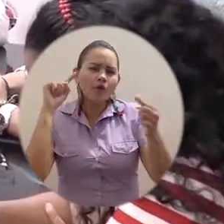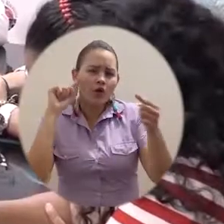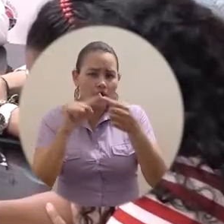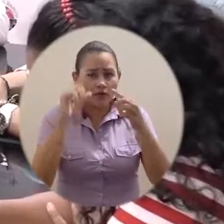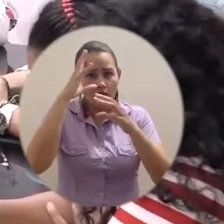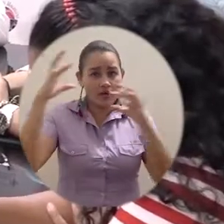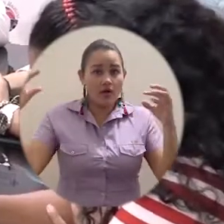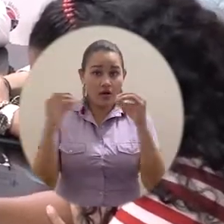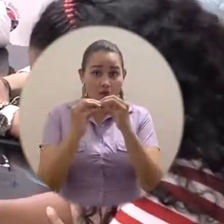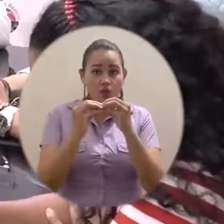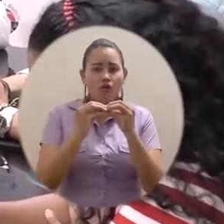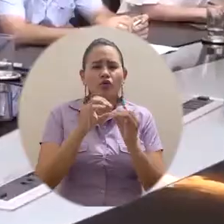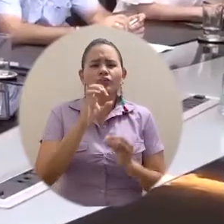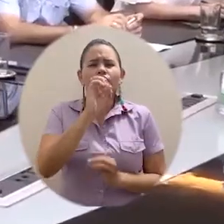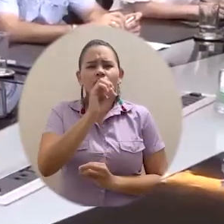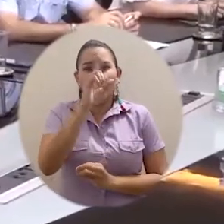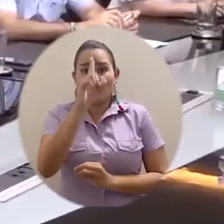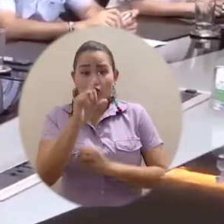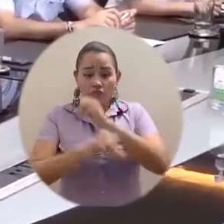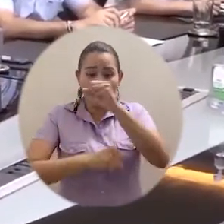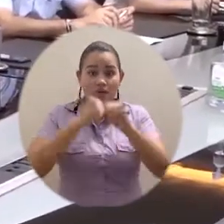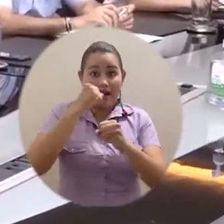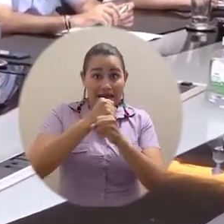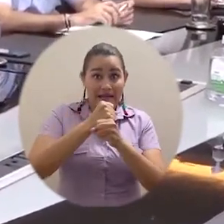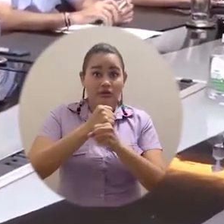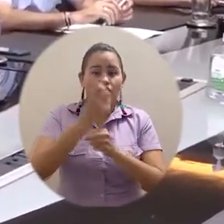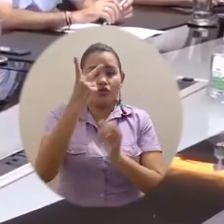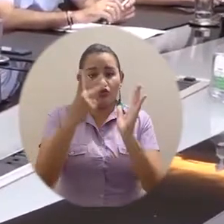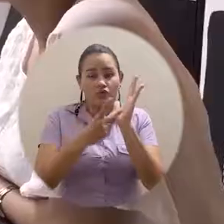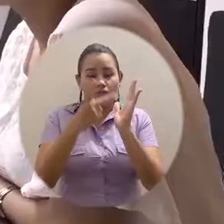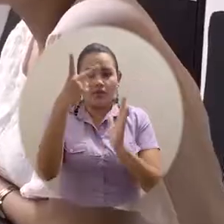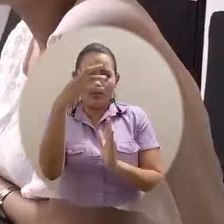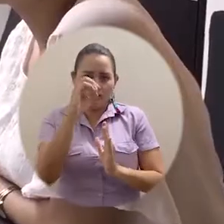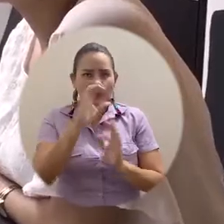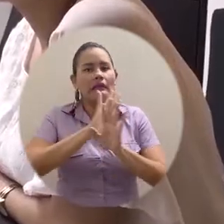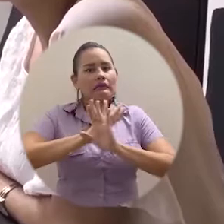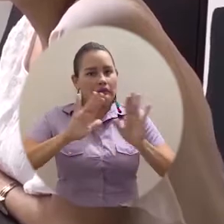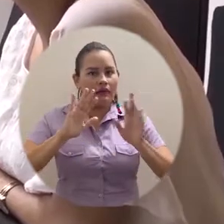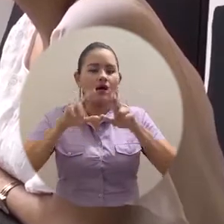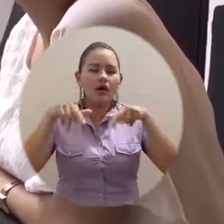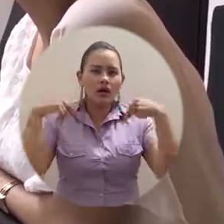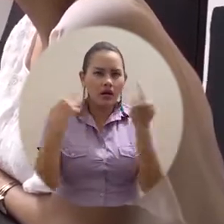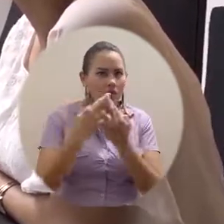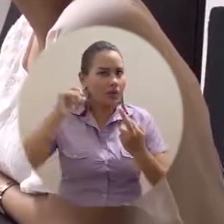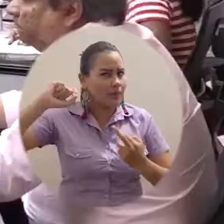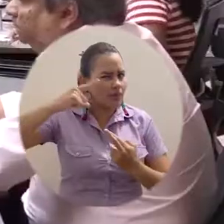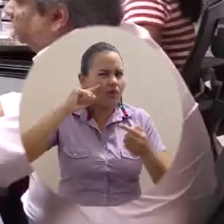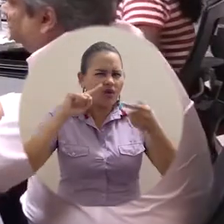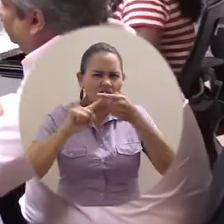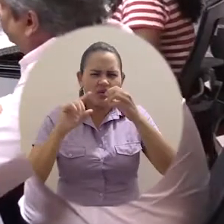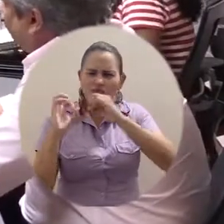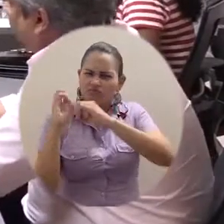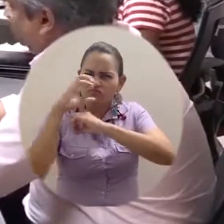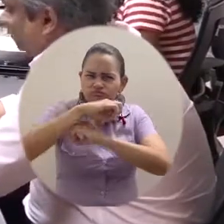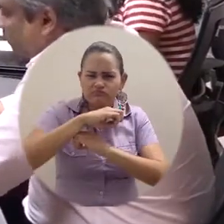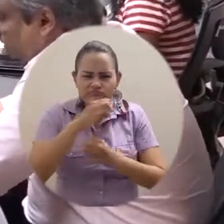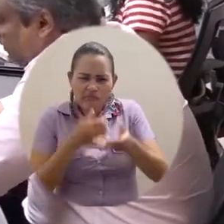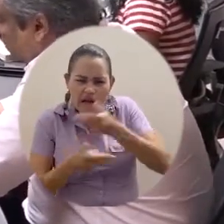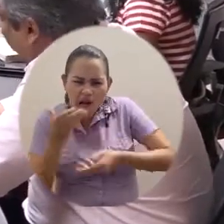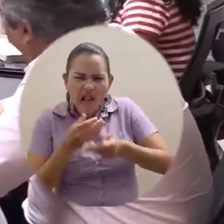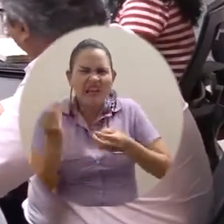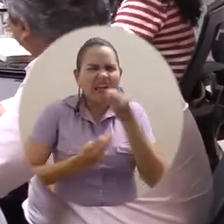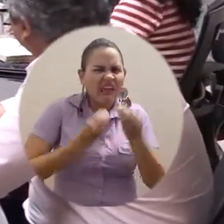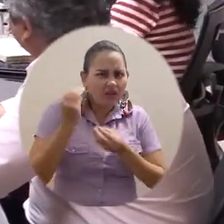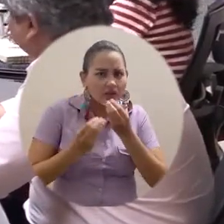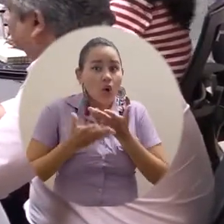Cumpliendo con el Acuerdo Académico Nº 1 de 2020, se llevó a cabo la primera reunión de evaluación del Comité de Seguimiento al COVID-19